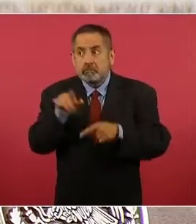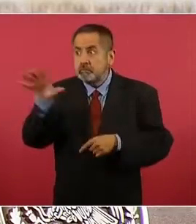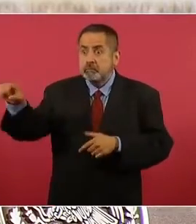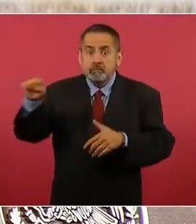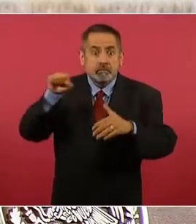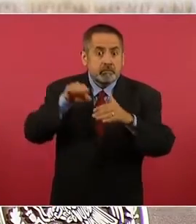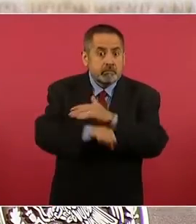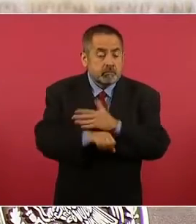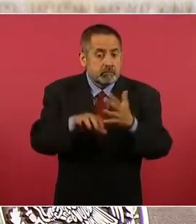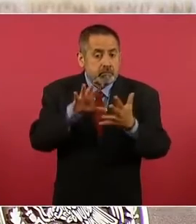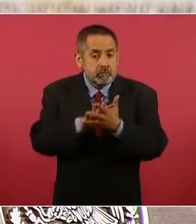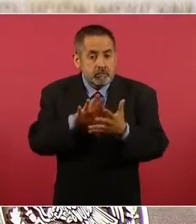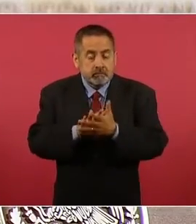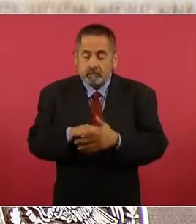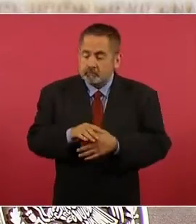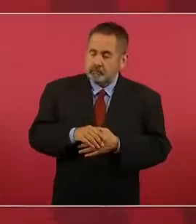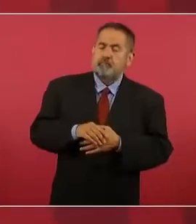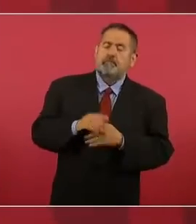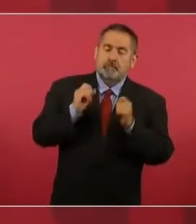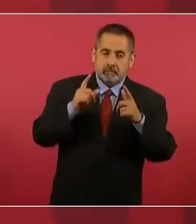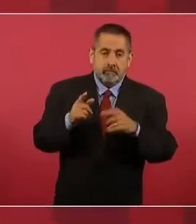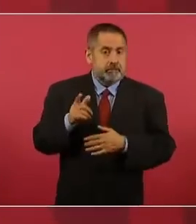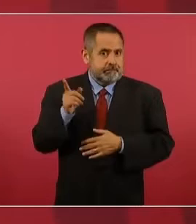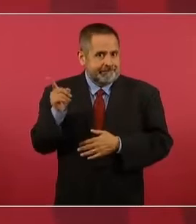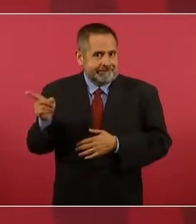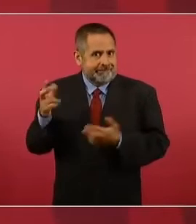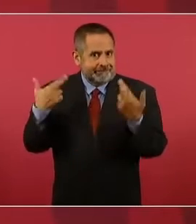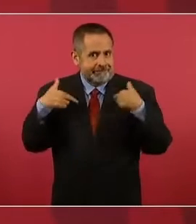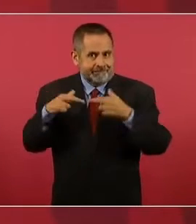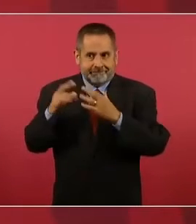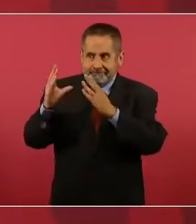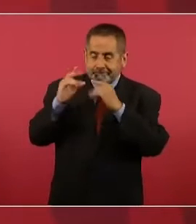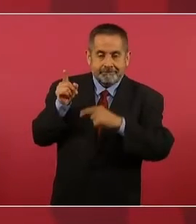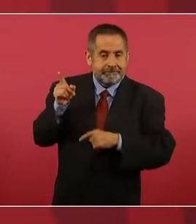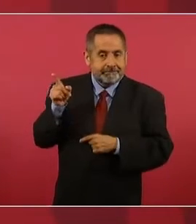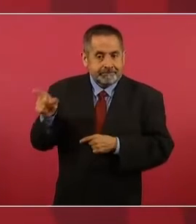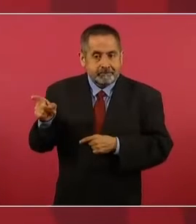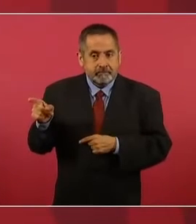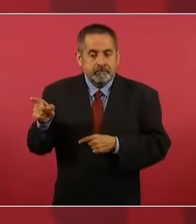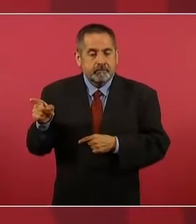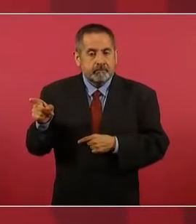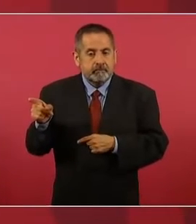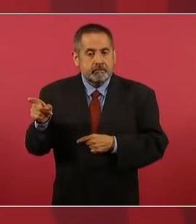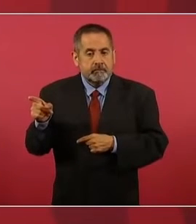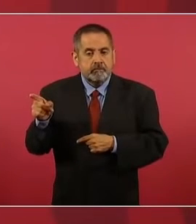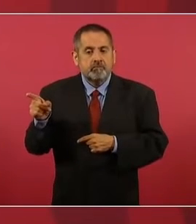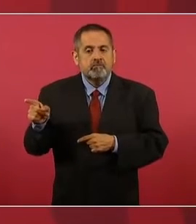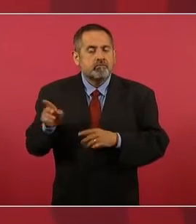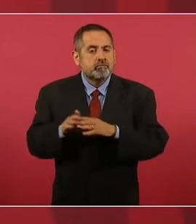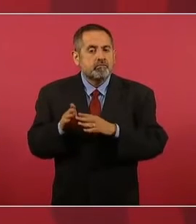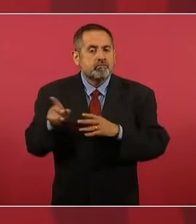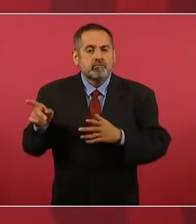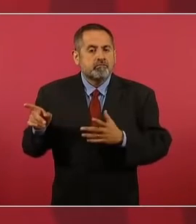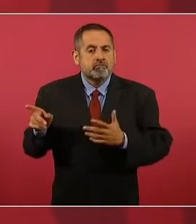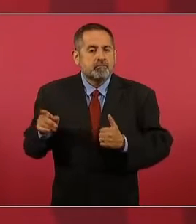Pero ese maestro se salía